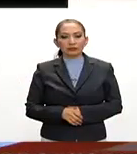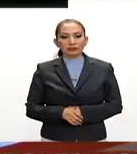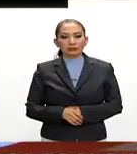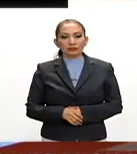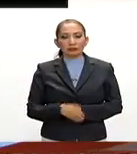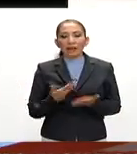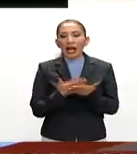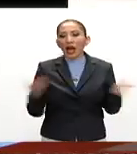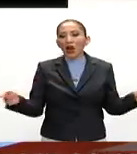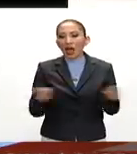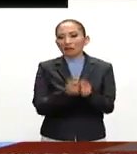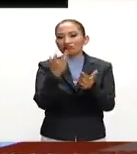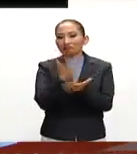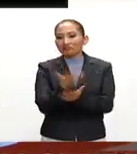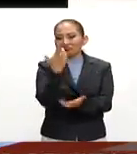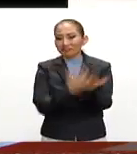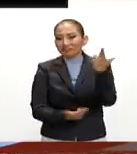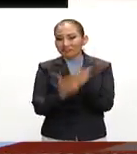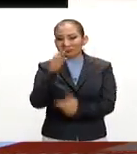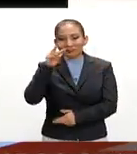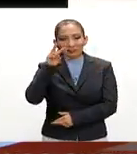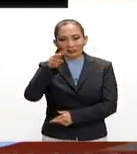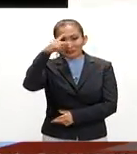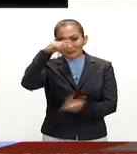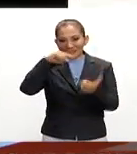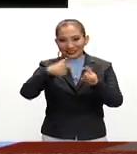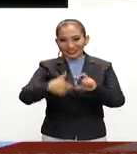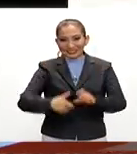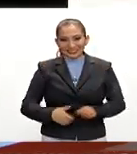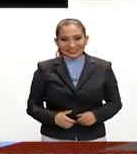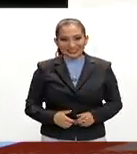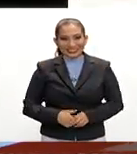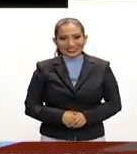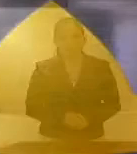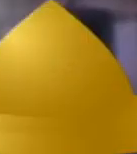Es momento de hacer una breve pausa, regresamos, esto es México al Día.